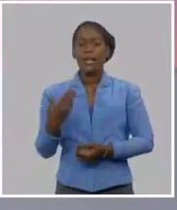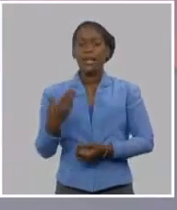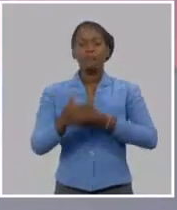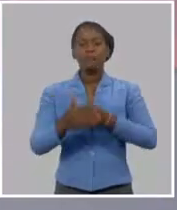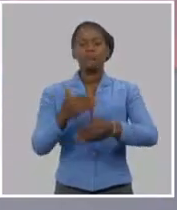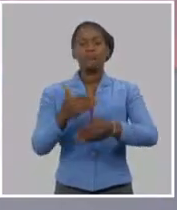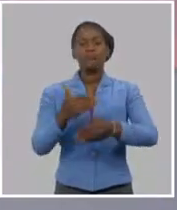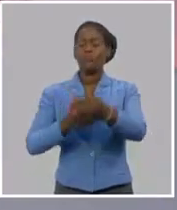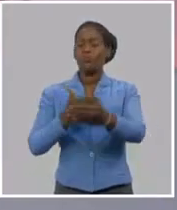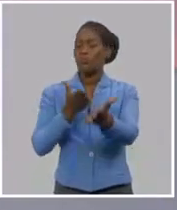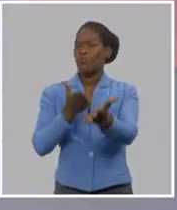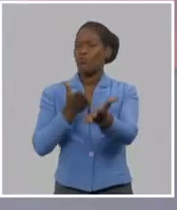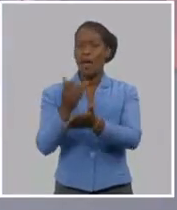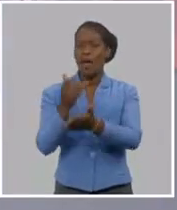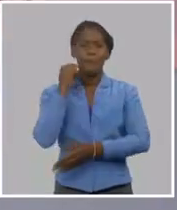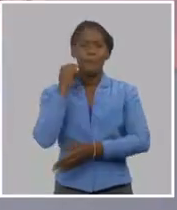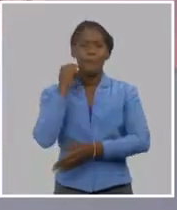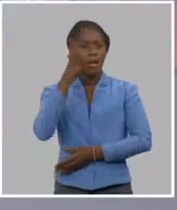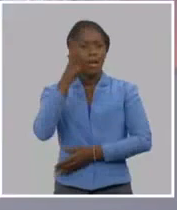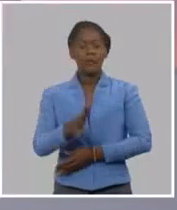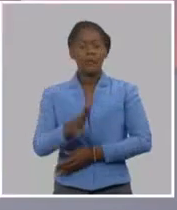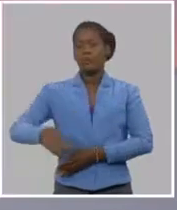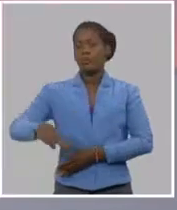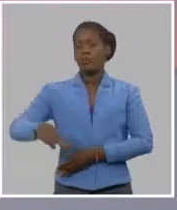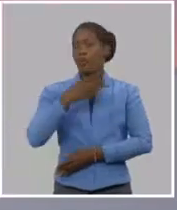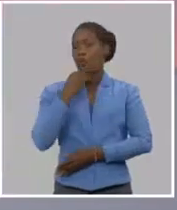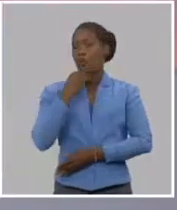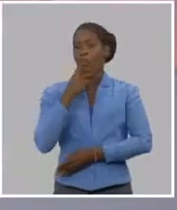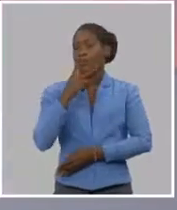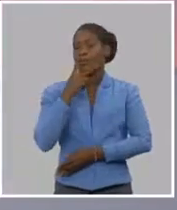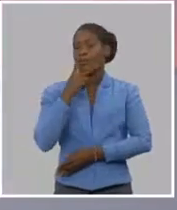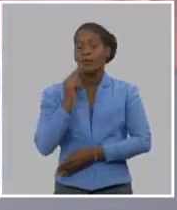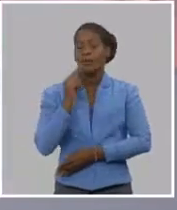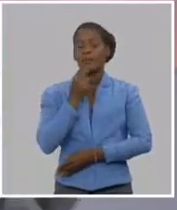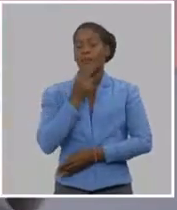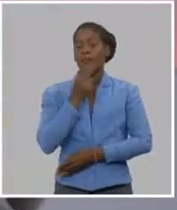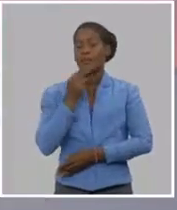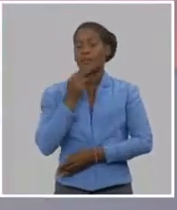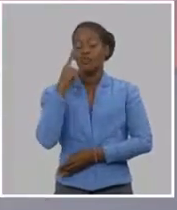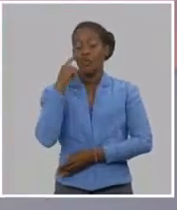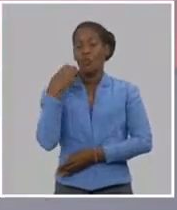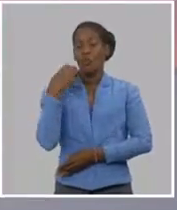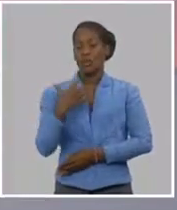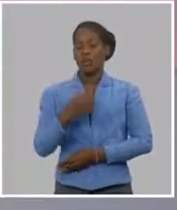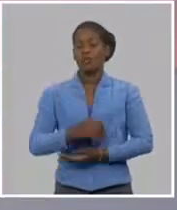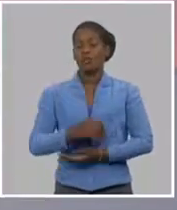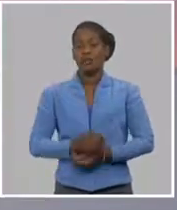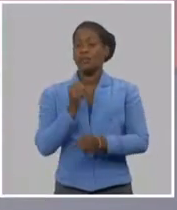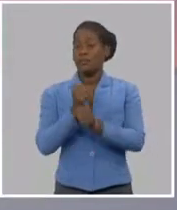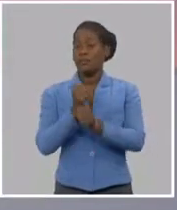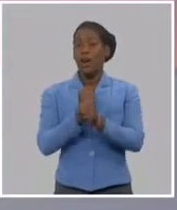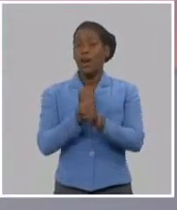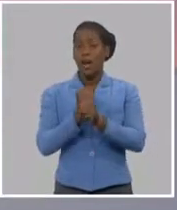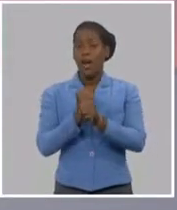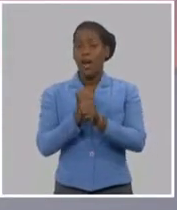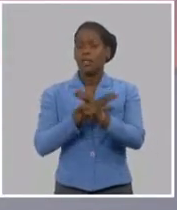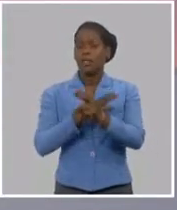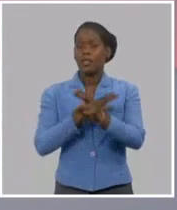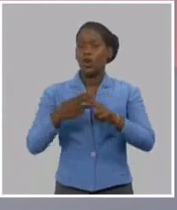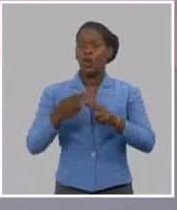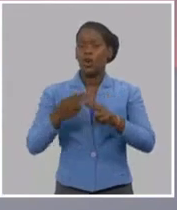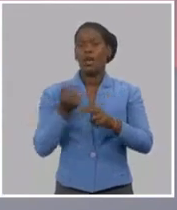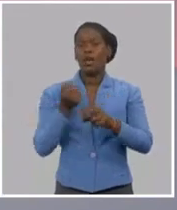elemento a estas premisas del trabajo del movimiento juvenil martiano, y que es